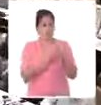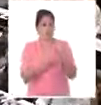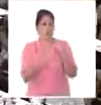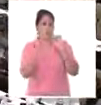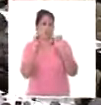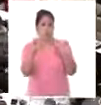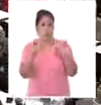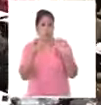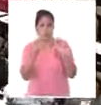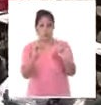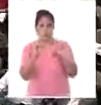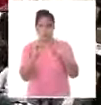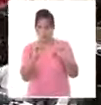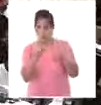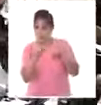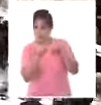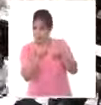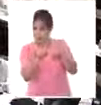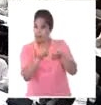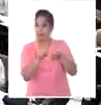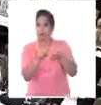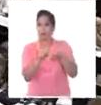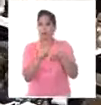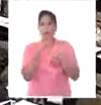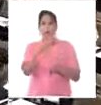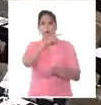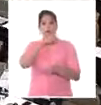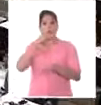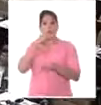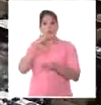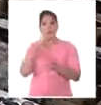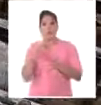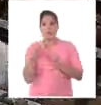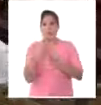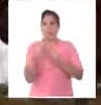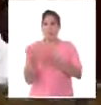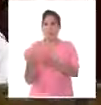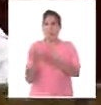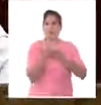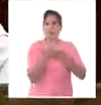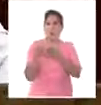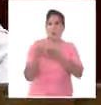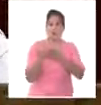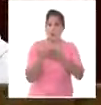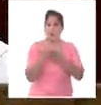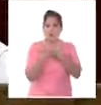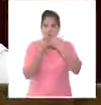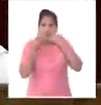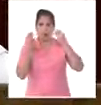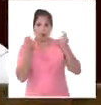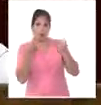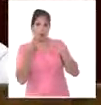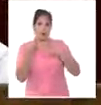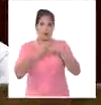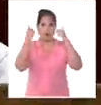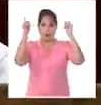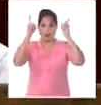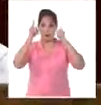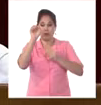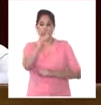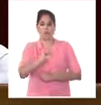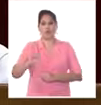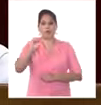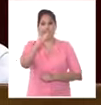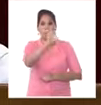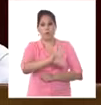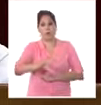El supuesto satélite soviético del Caribe sobrevivió a la desaparición no solo económica y política del bloque socialista